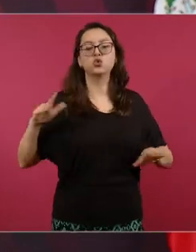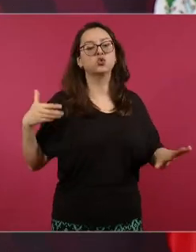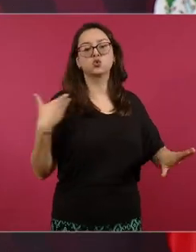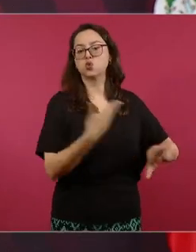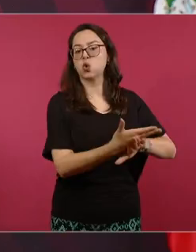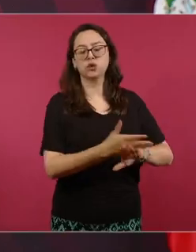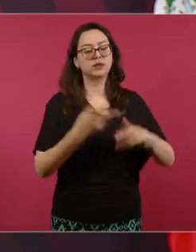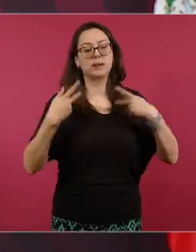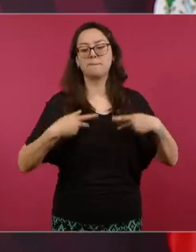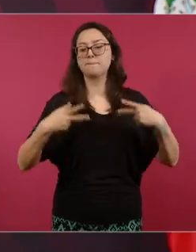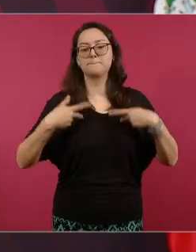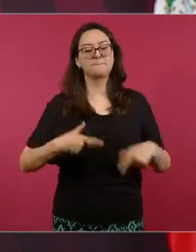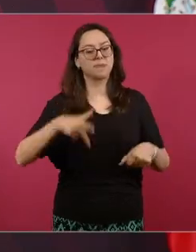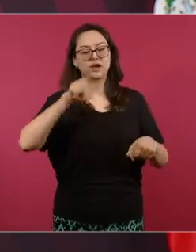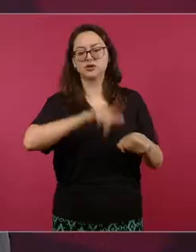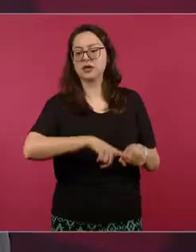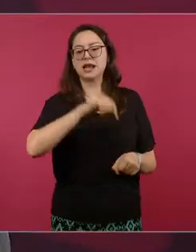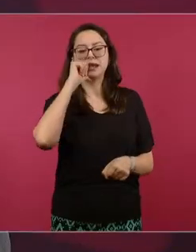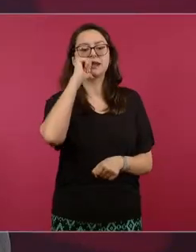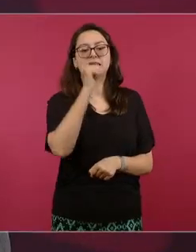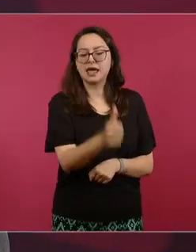por eso soy muy feliz